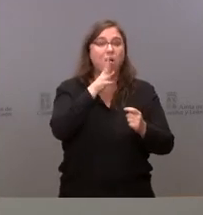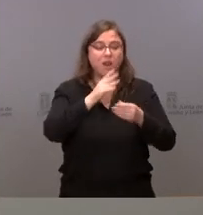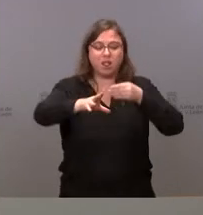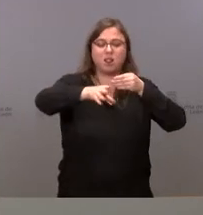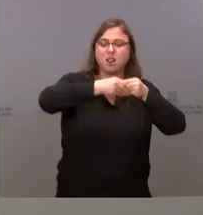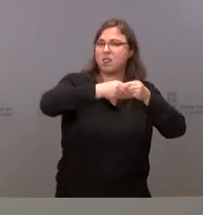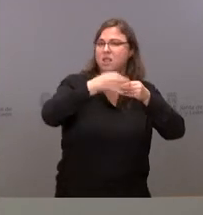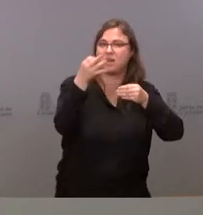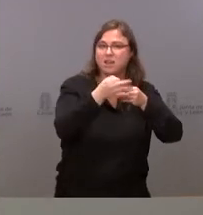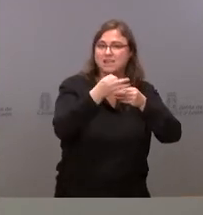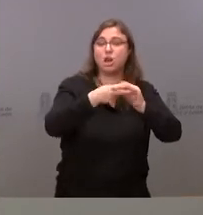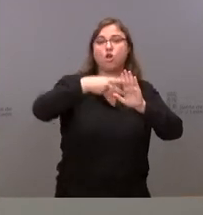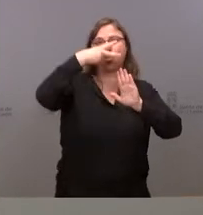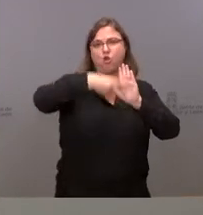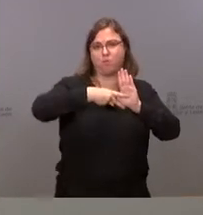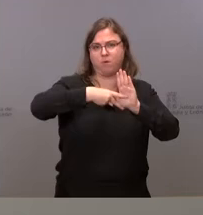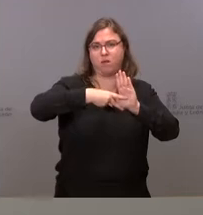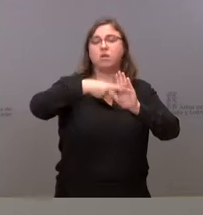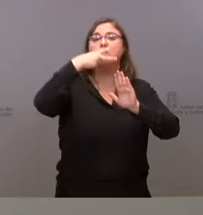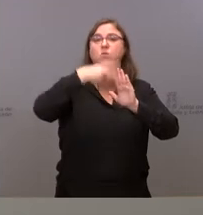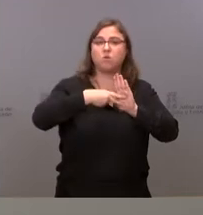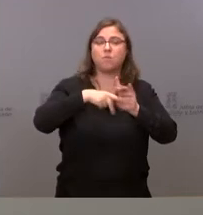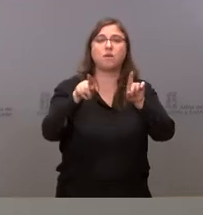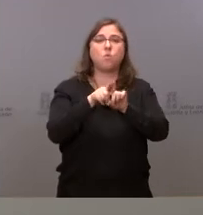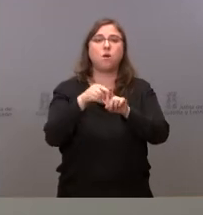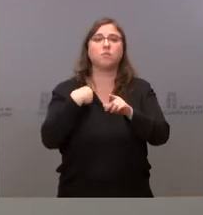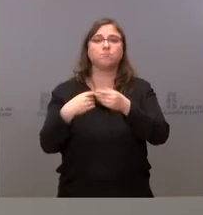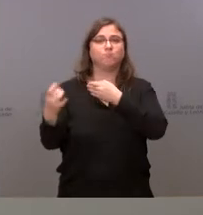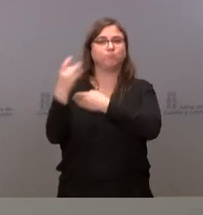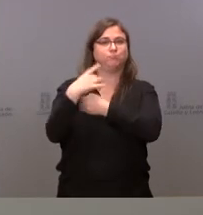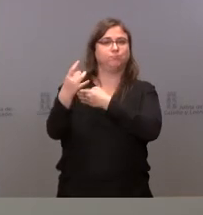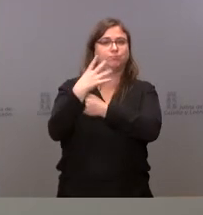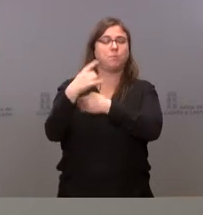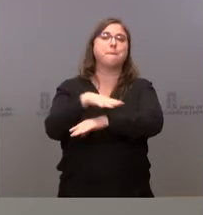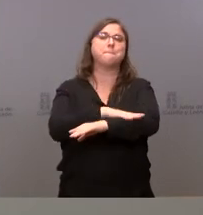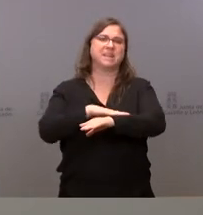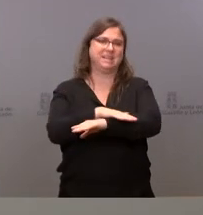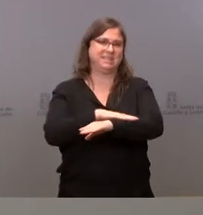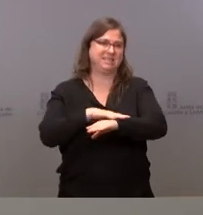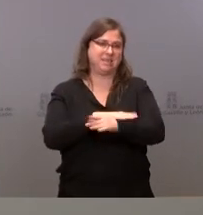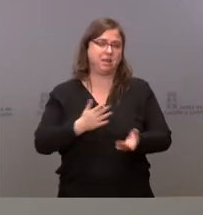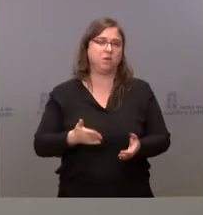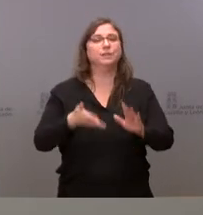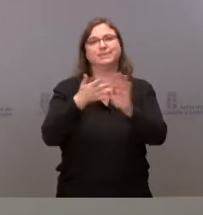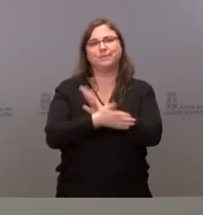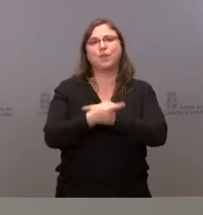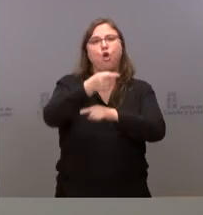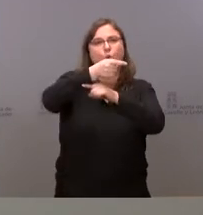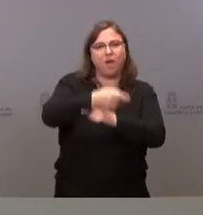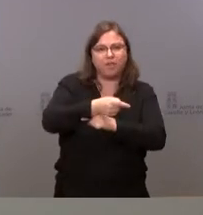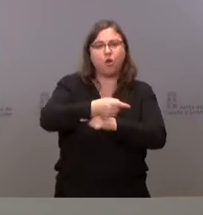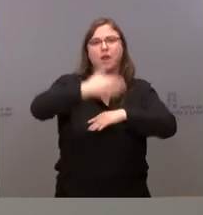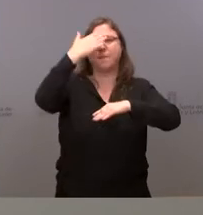es la normativa que nos han ido remitiendo desde el Ministerio, en el sentido de las obligaciones, los plazos de